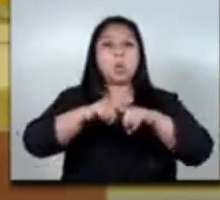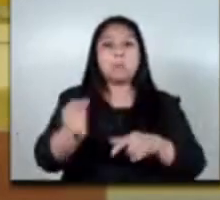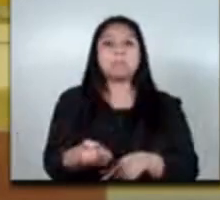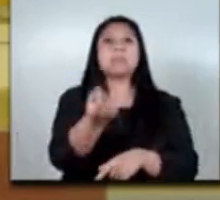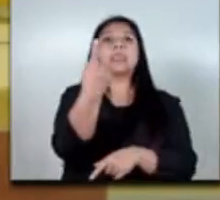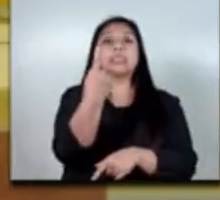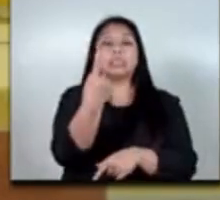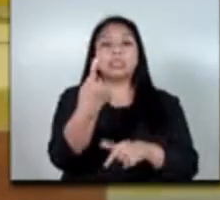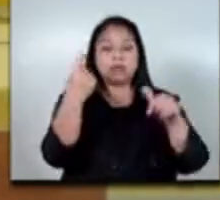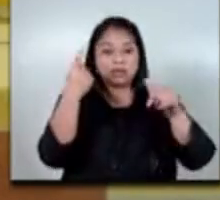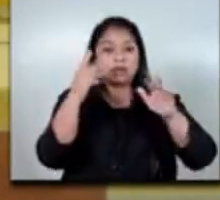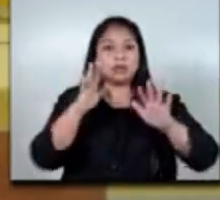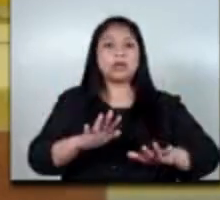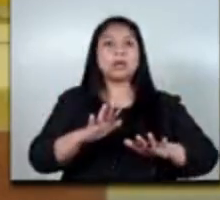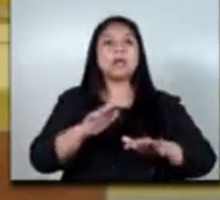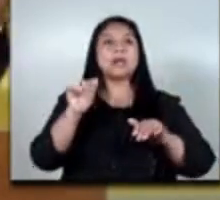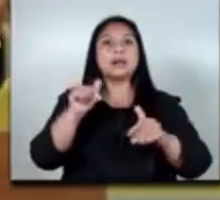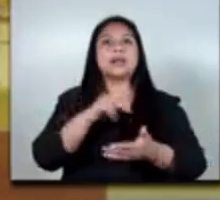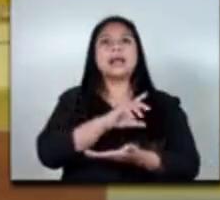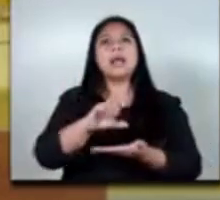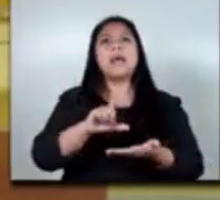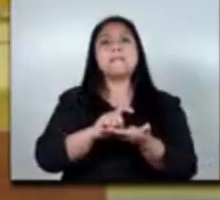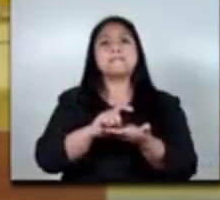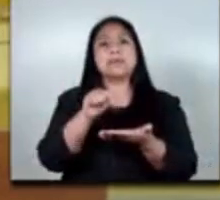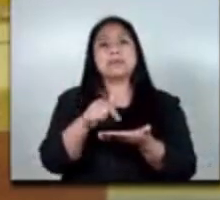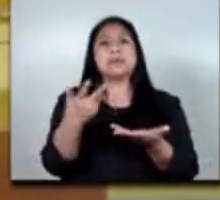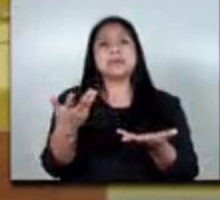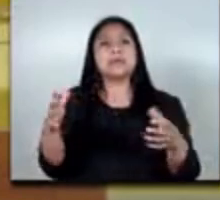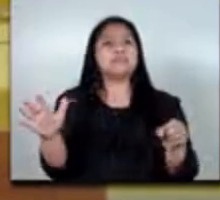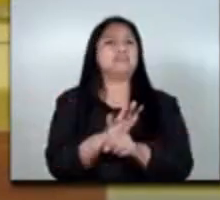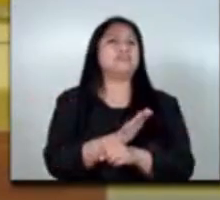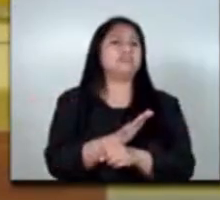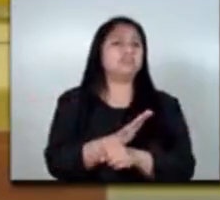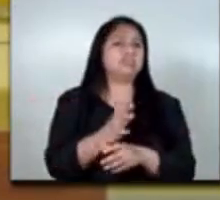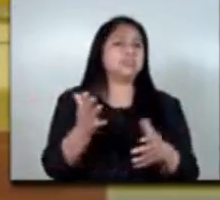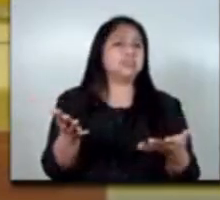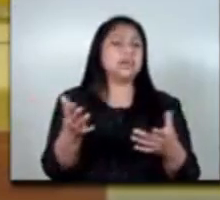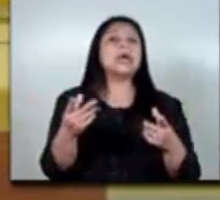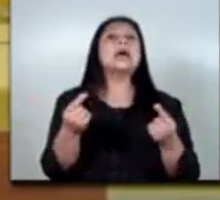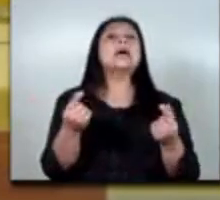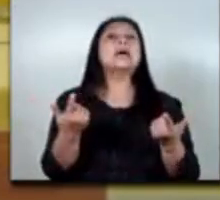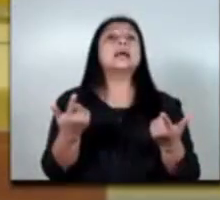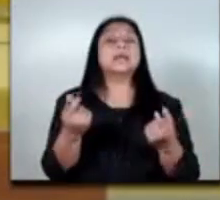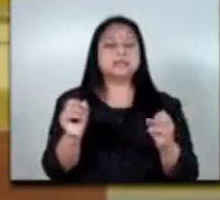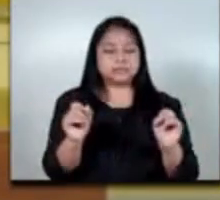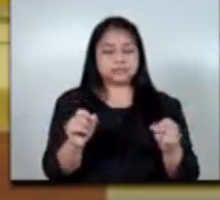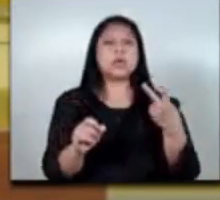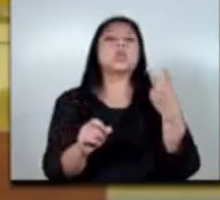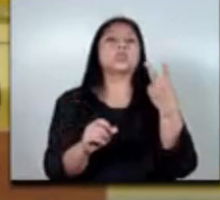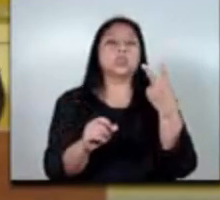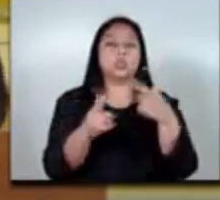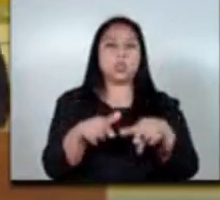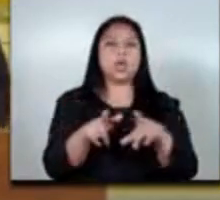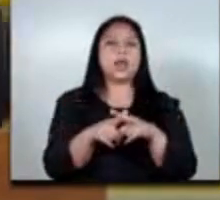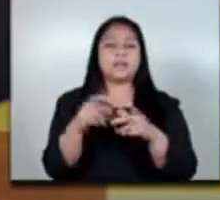emisión de pasaportes se mantenía realmente lleno ¿qué hicimos? abrimos un segundo lugar